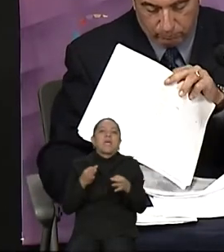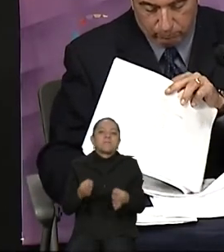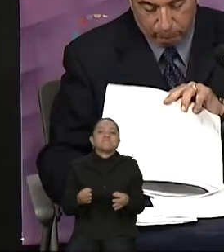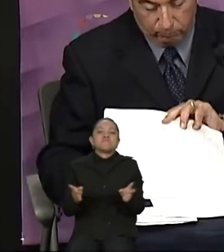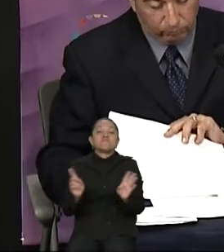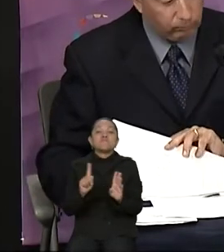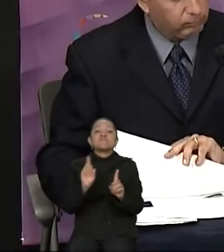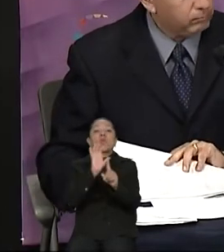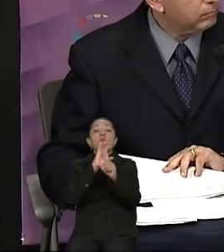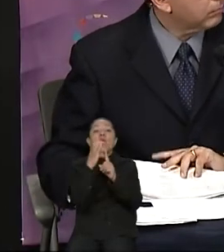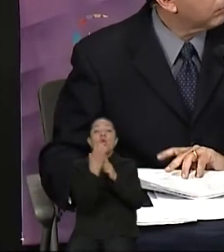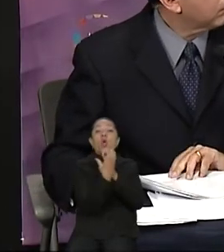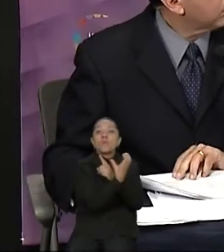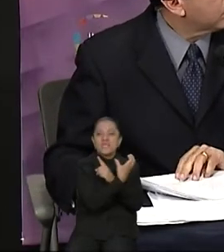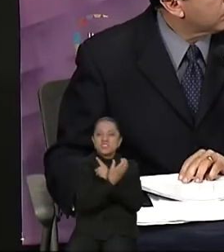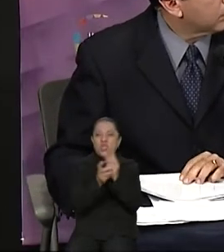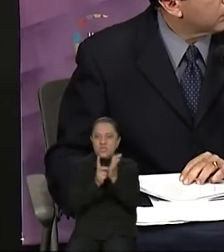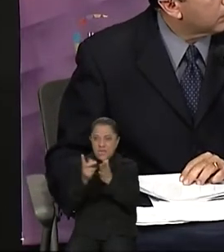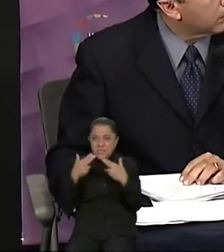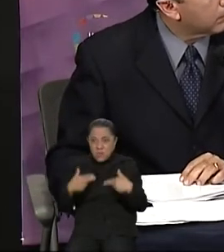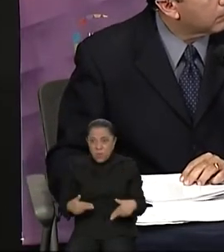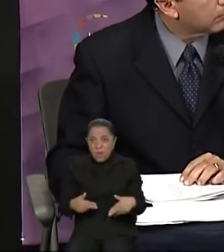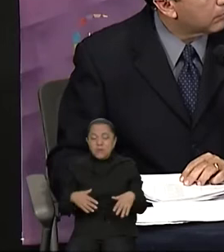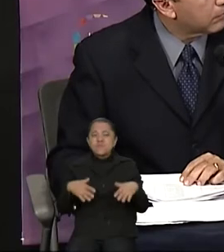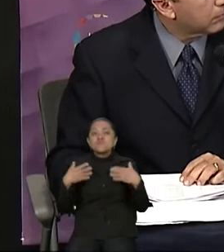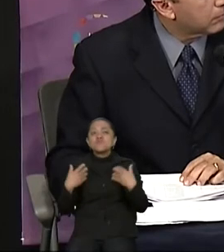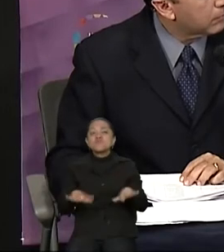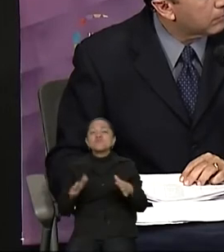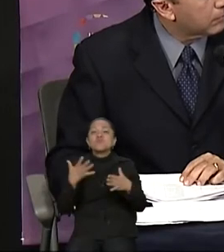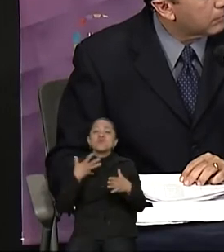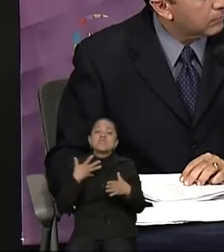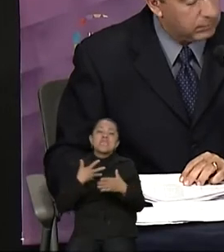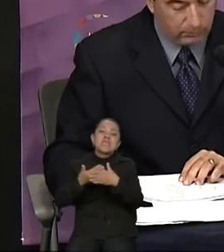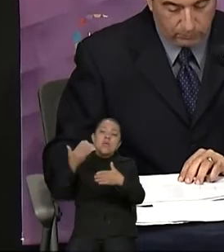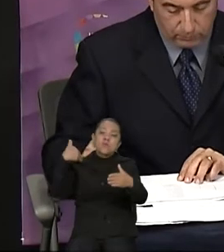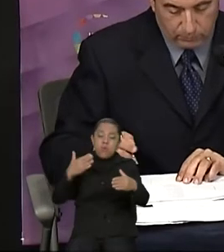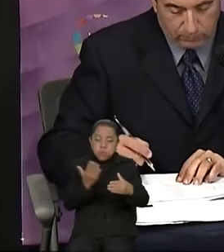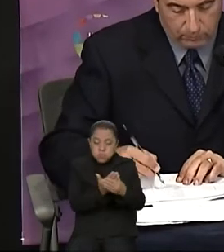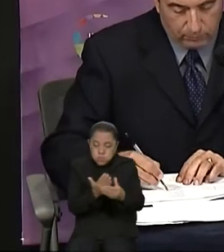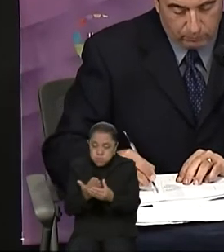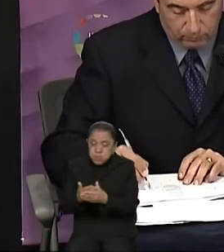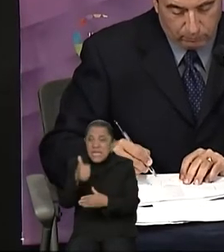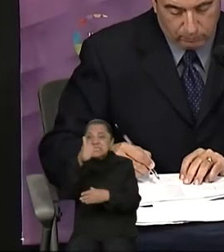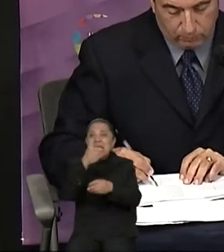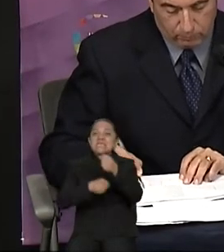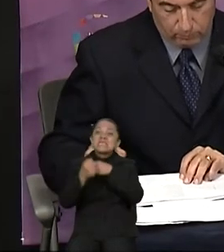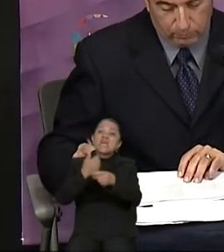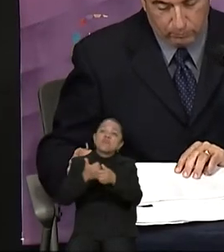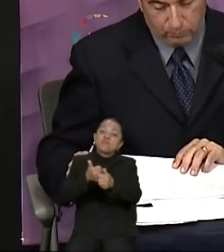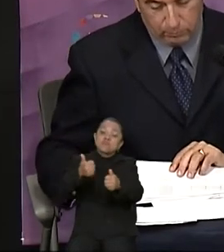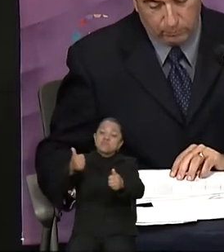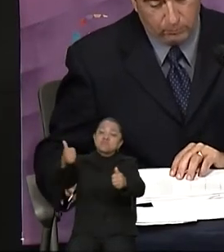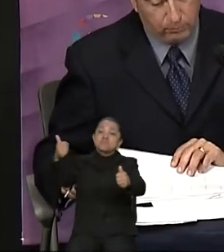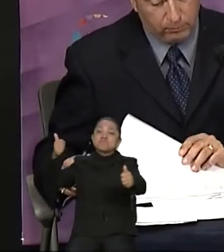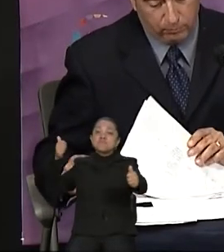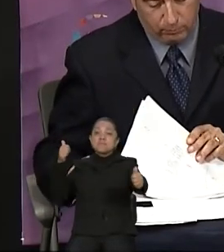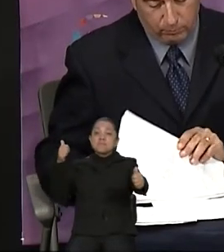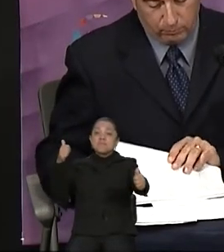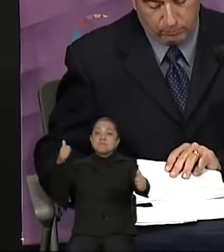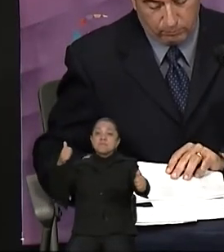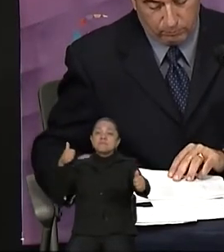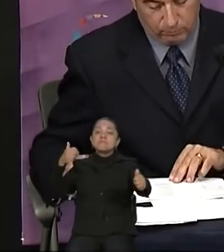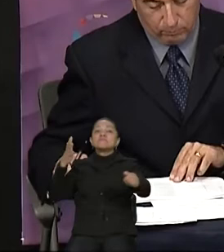un rezago de expedientes de seis años y tiende a concluir sus quejas por falta de interés, por